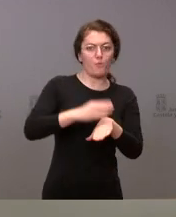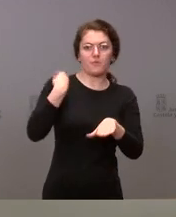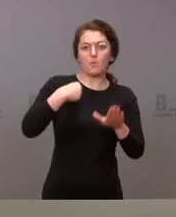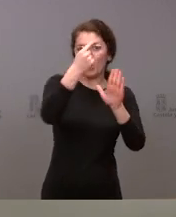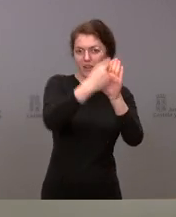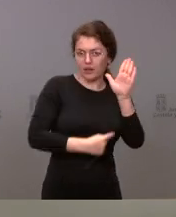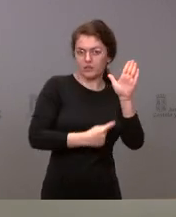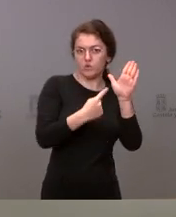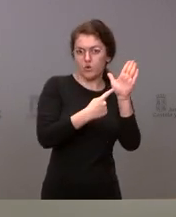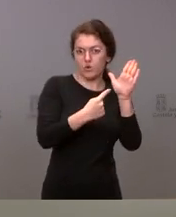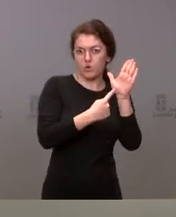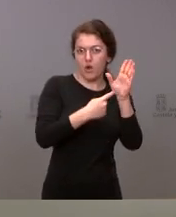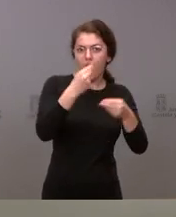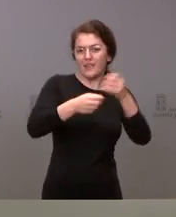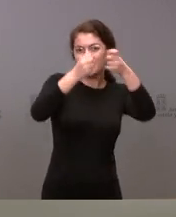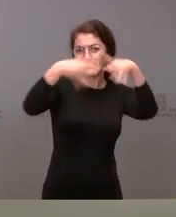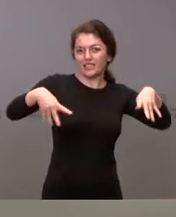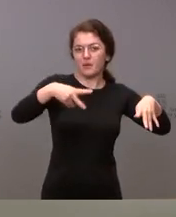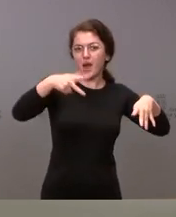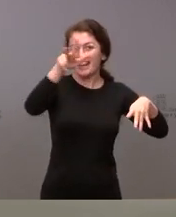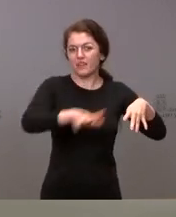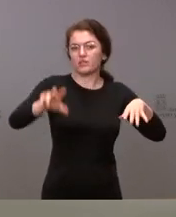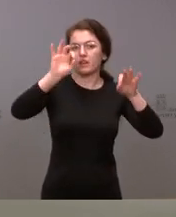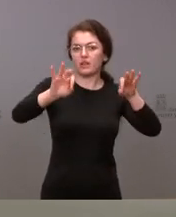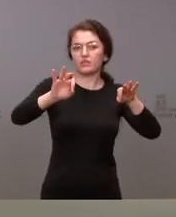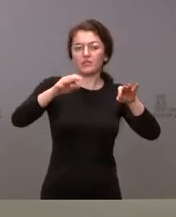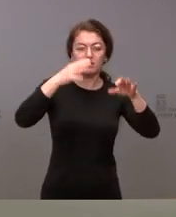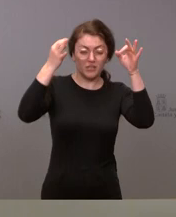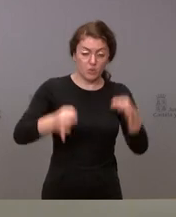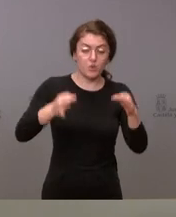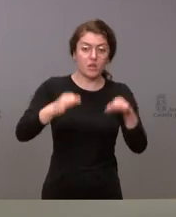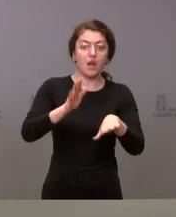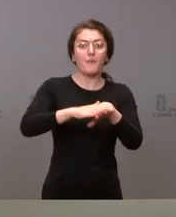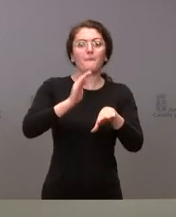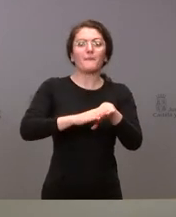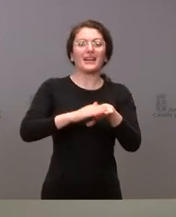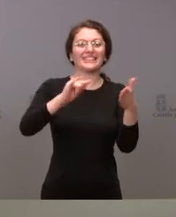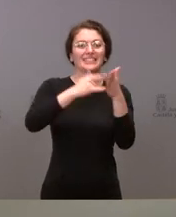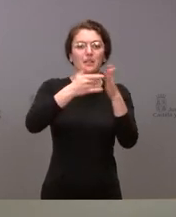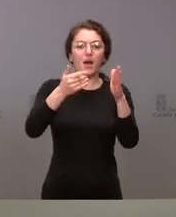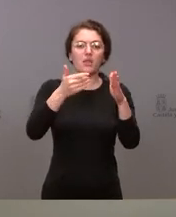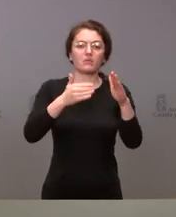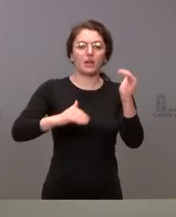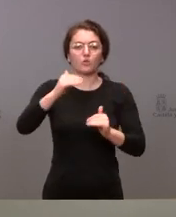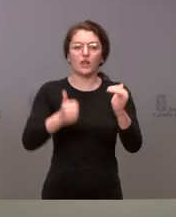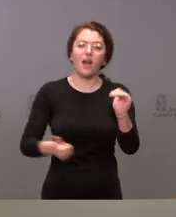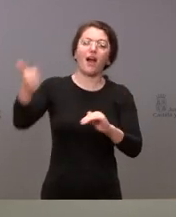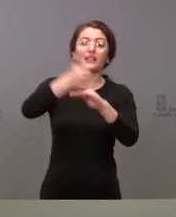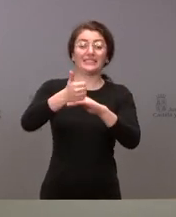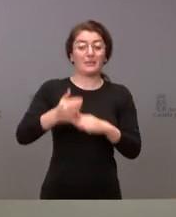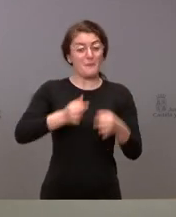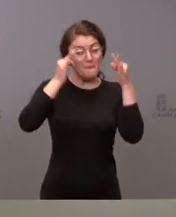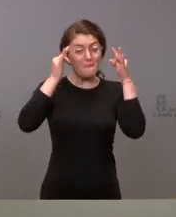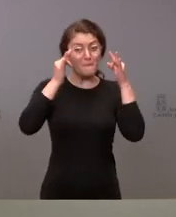que establece el Esquema Nacional de Seguridad para sistemas de categoría alta. Además, van a estar durante toda la jornada haciendo